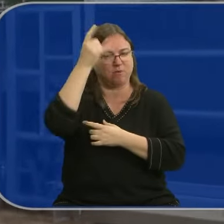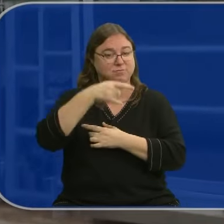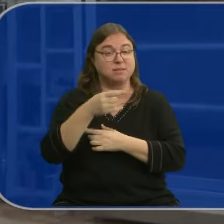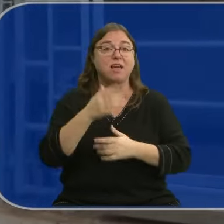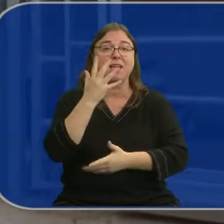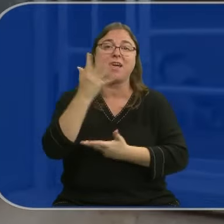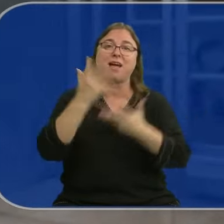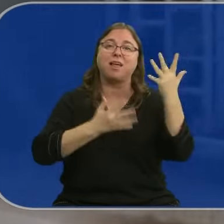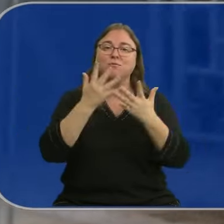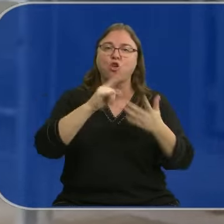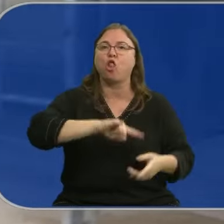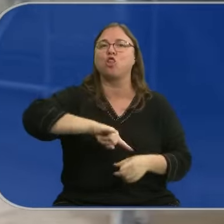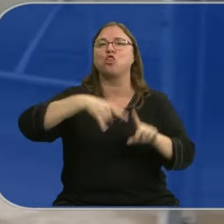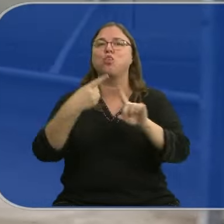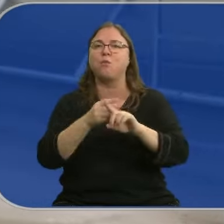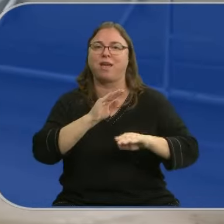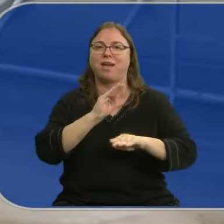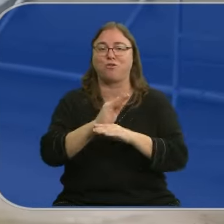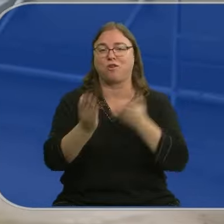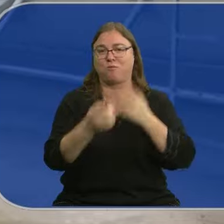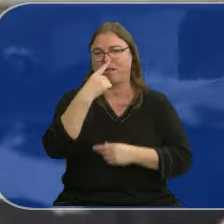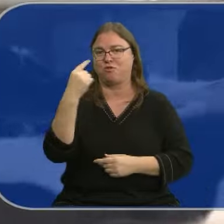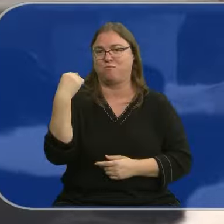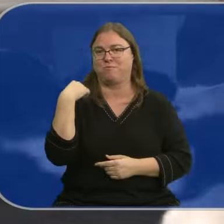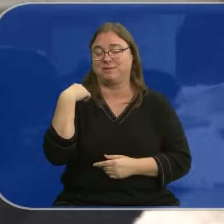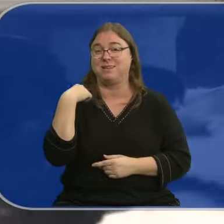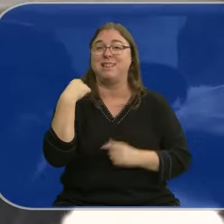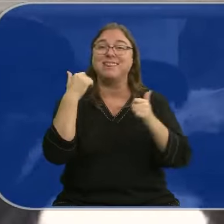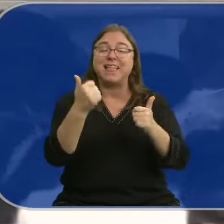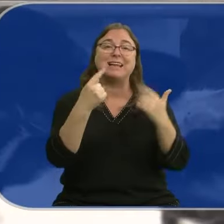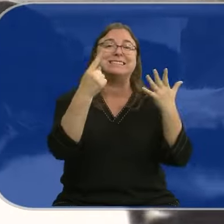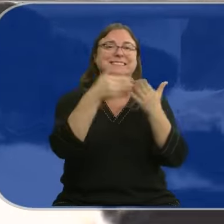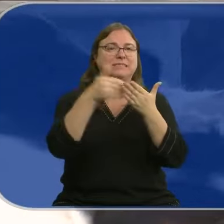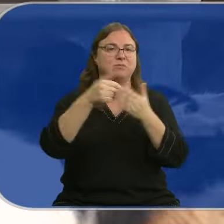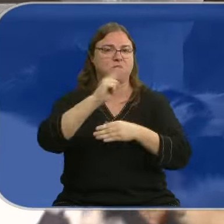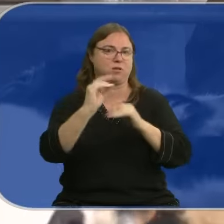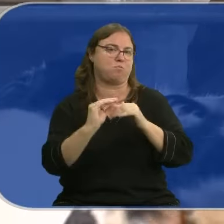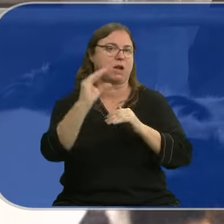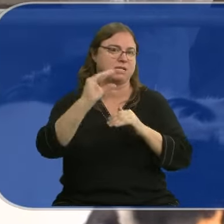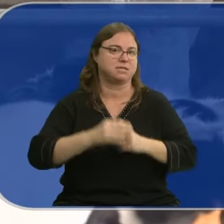La administración regional duplica estas ayudas con respecto al año pasado y se destinan 6 millones de euros.